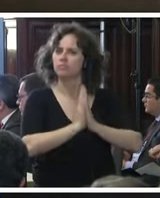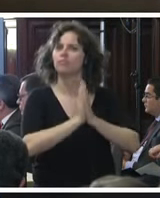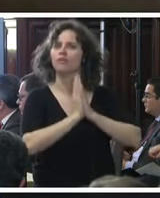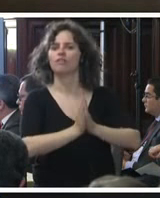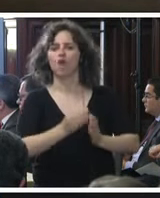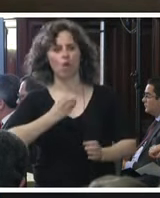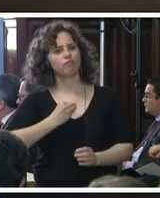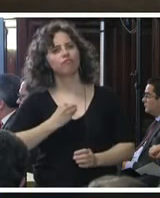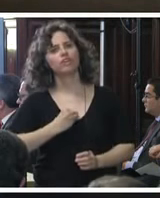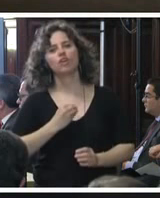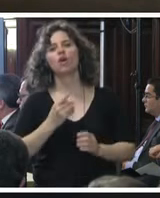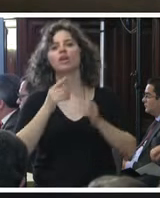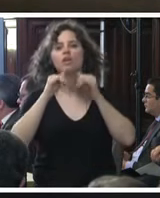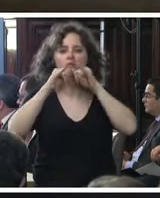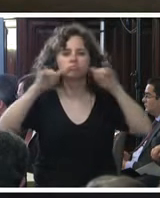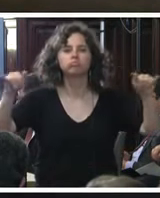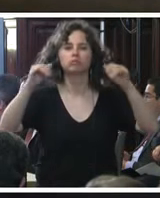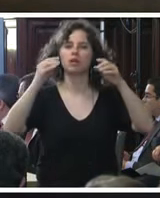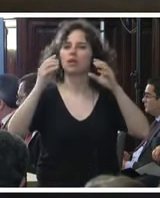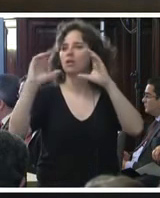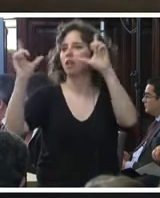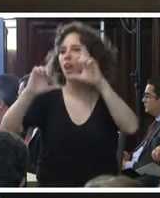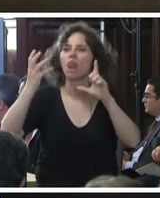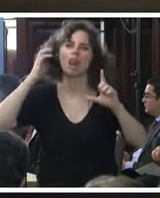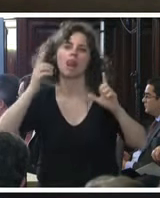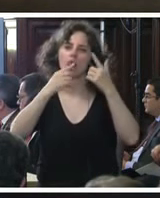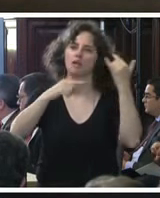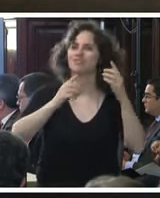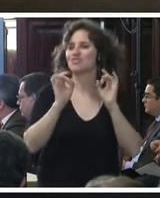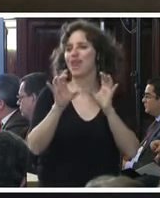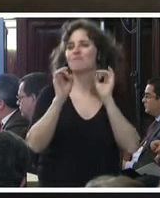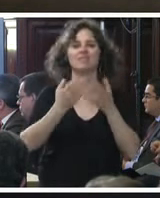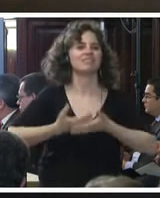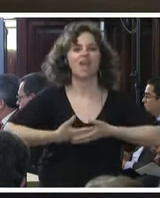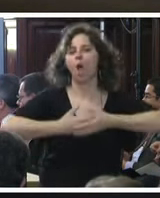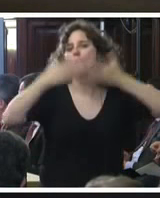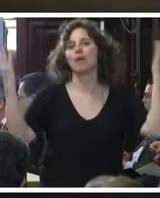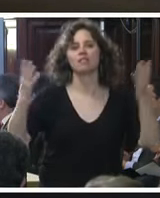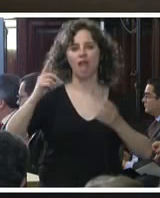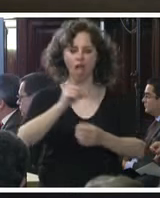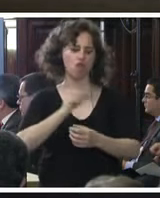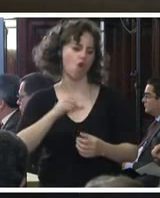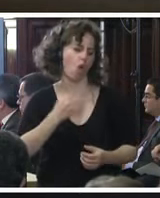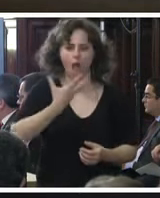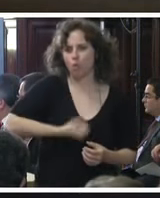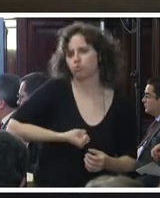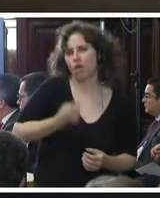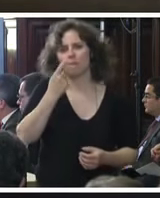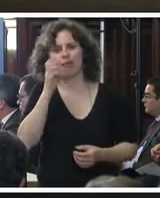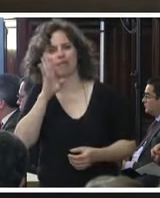lo que se publica en los medios solamente exacerba el dolor y la angustia de los padres